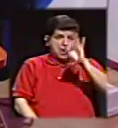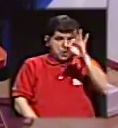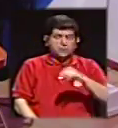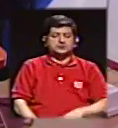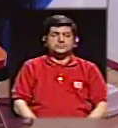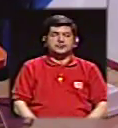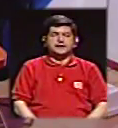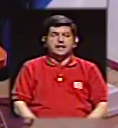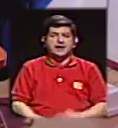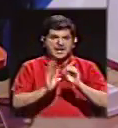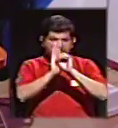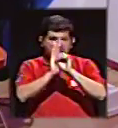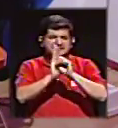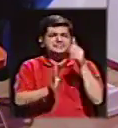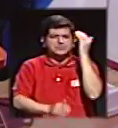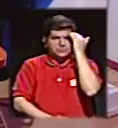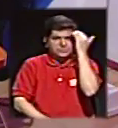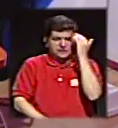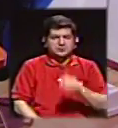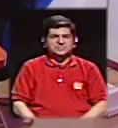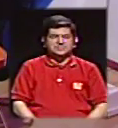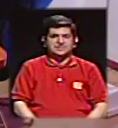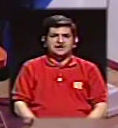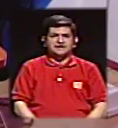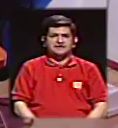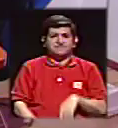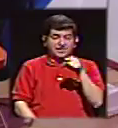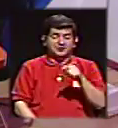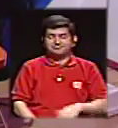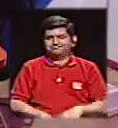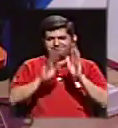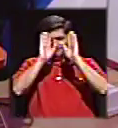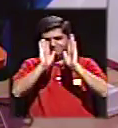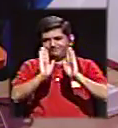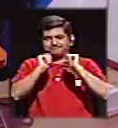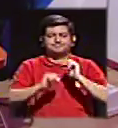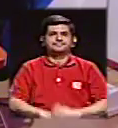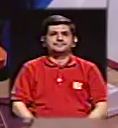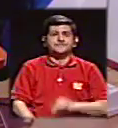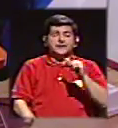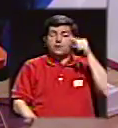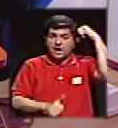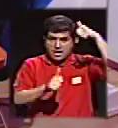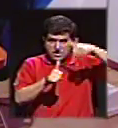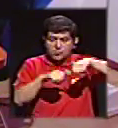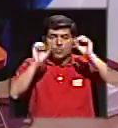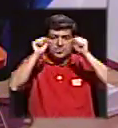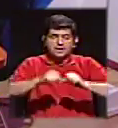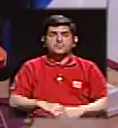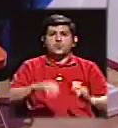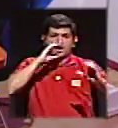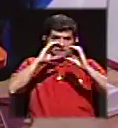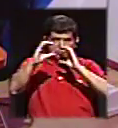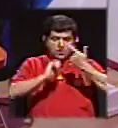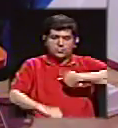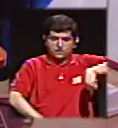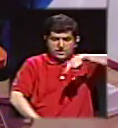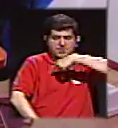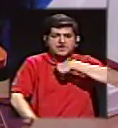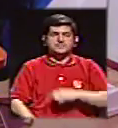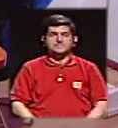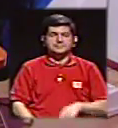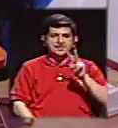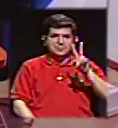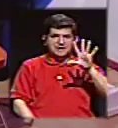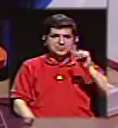a encontrar. Nuestro símbolo nos reconoce porque es una maravilla. Además, les recuerdo que también pueden escribirnos y llamarnos al